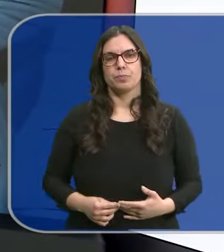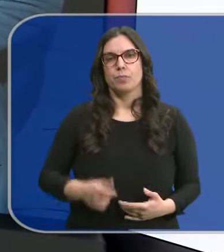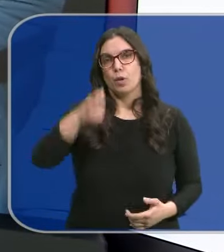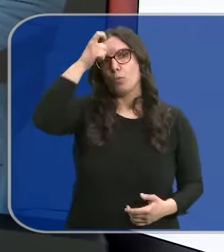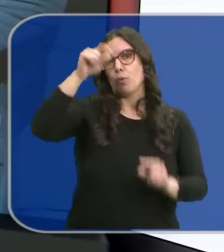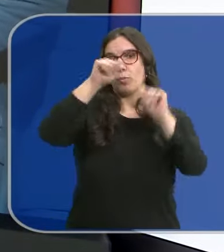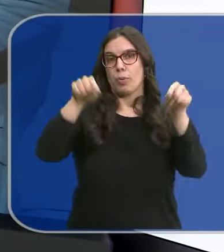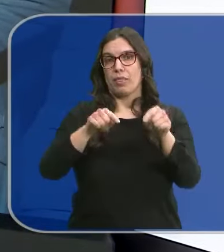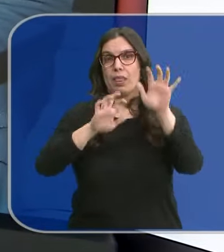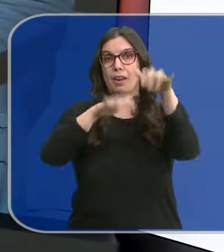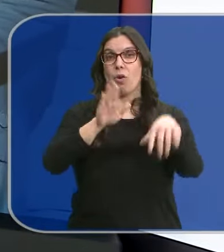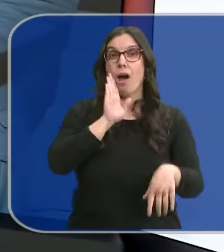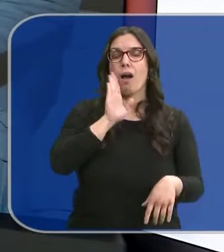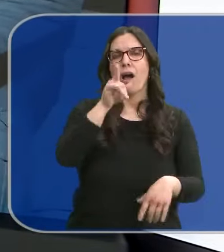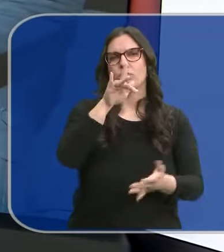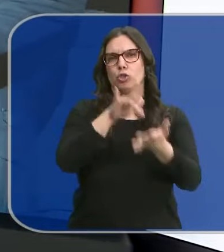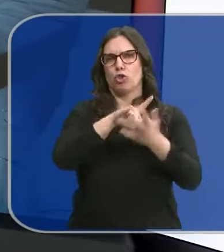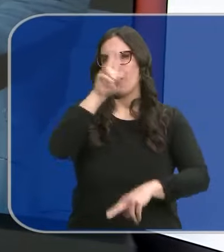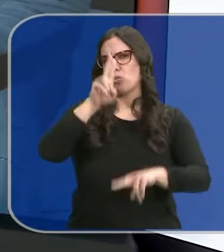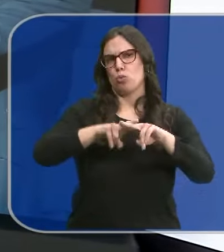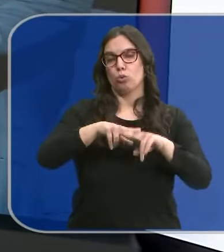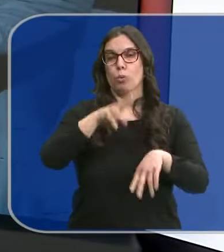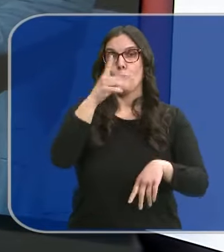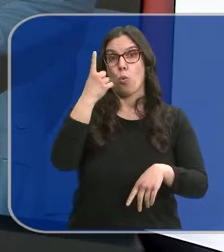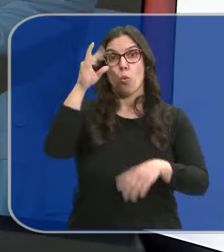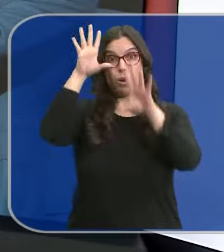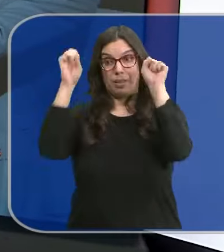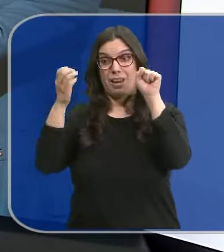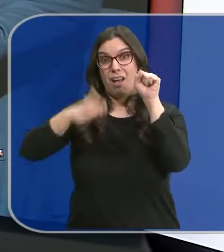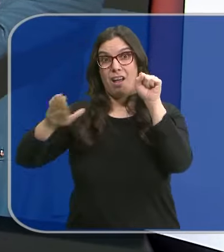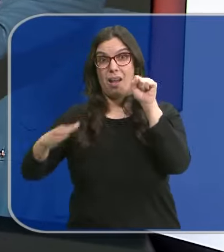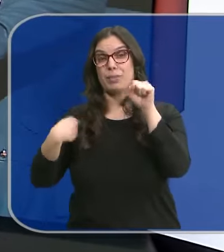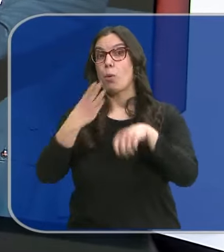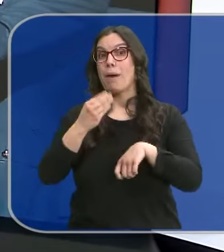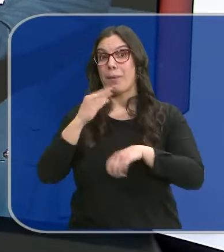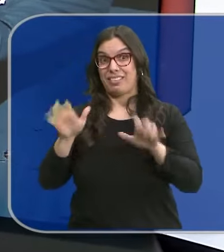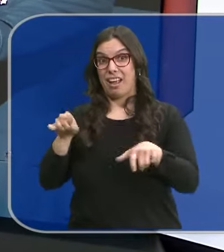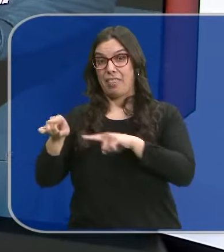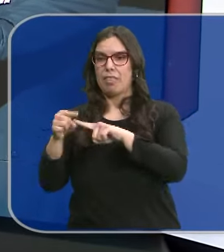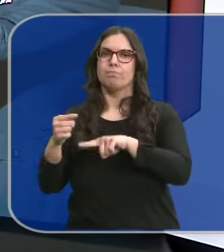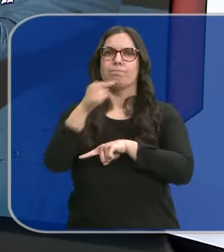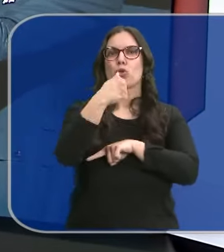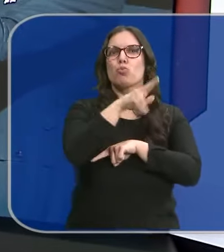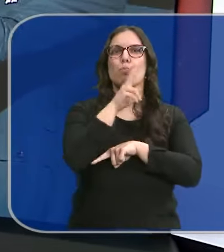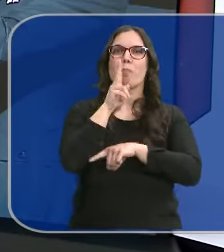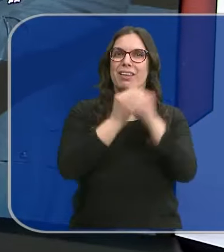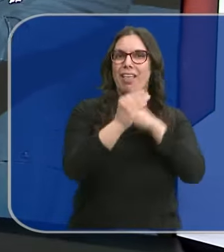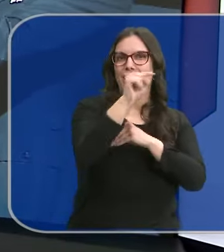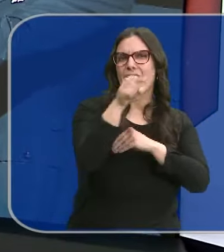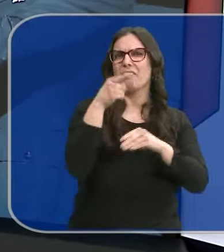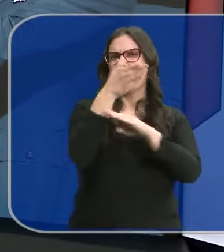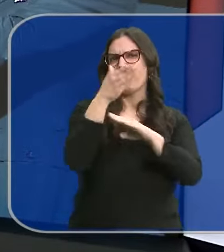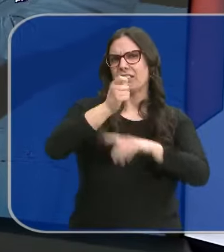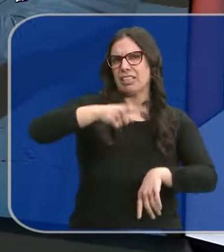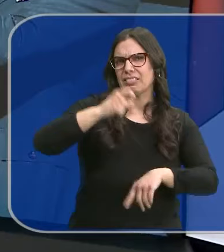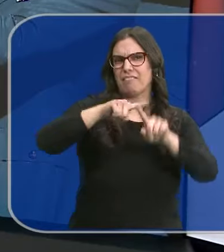Nogarejas en León se ha teñido hoy de luto. Era el pueblo de David Pérez, uno de los guardias civiles asesinados en Barbate. Allí nació su madre y allí se acercaba con